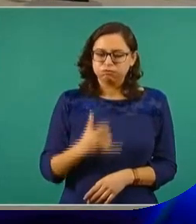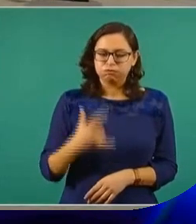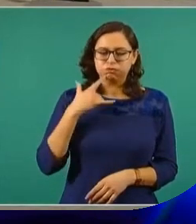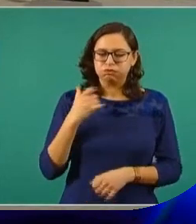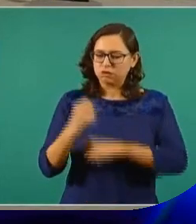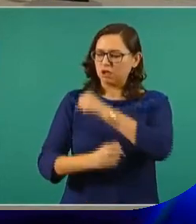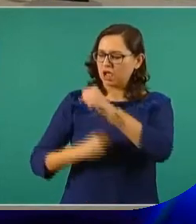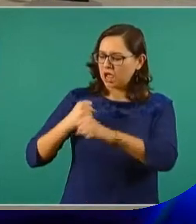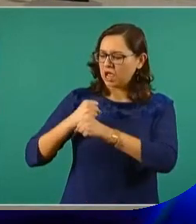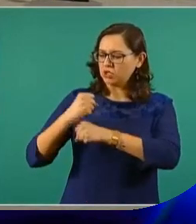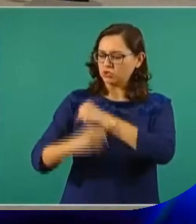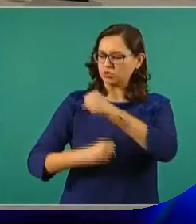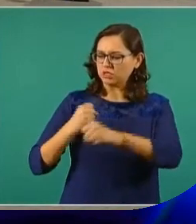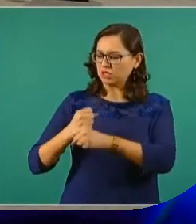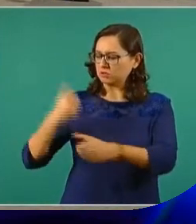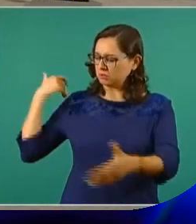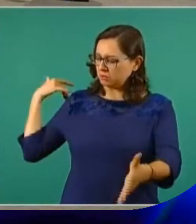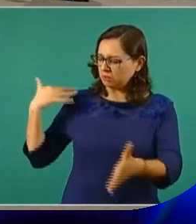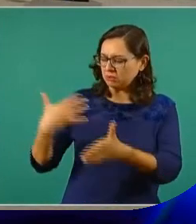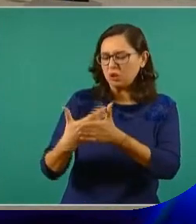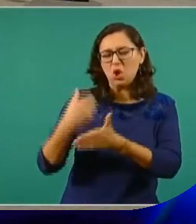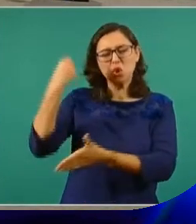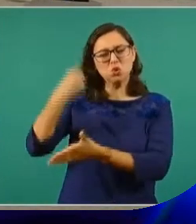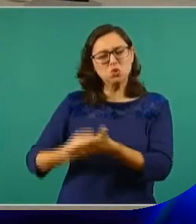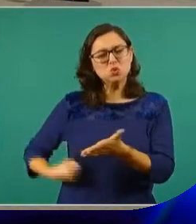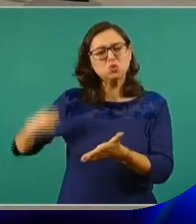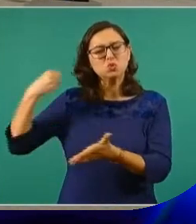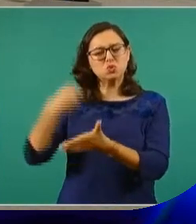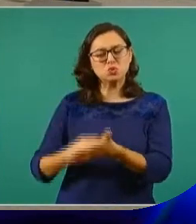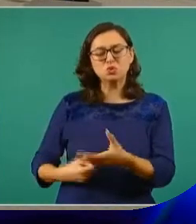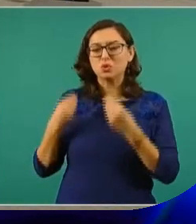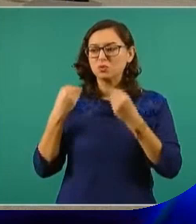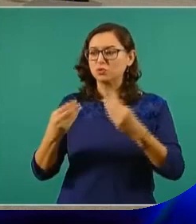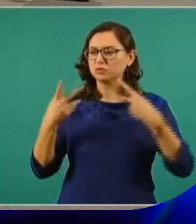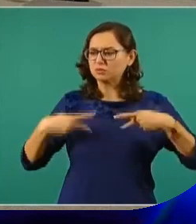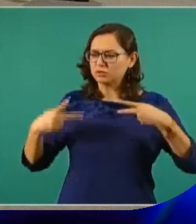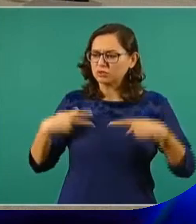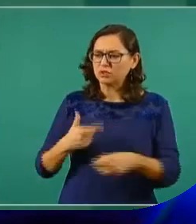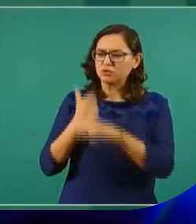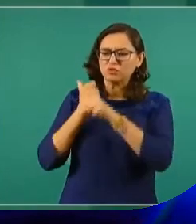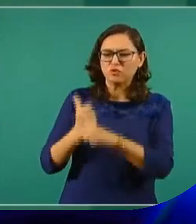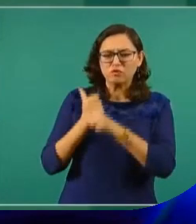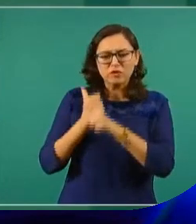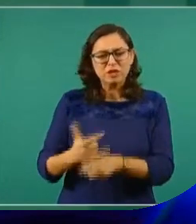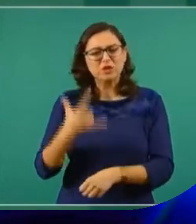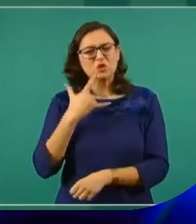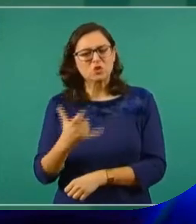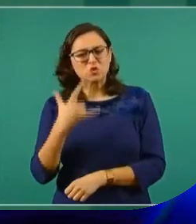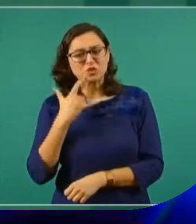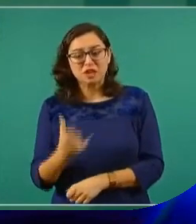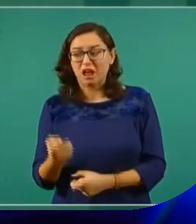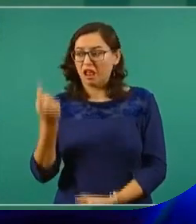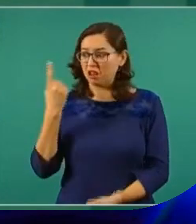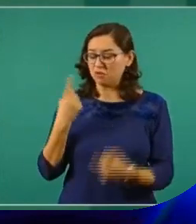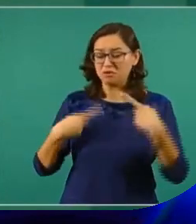el sufrimiento de mucha gente, muchos hasta perdieron la vida. ¿Cómo para